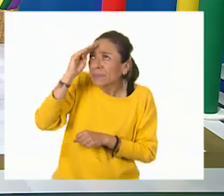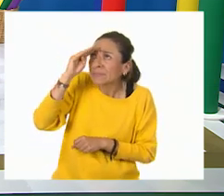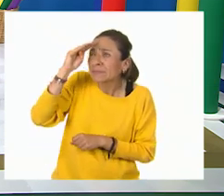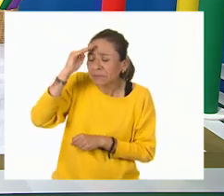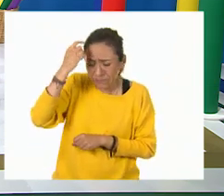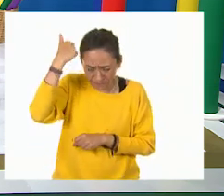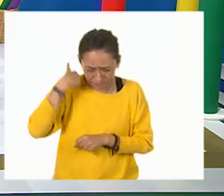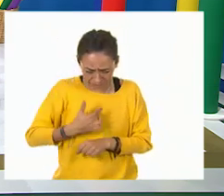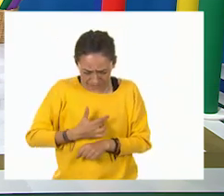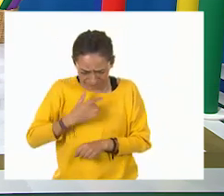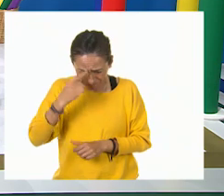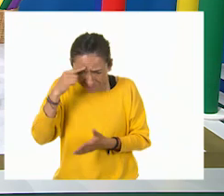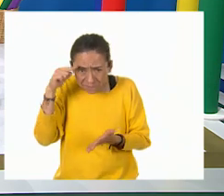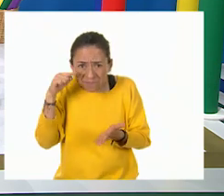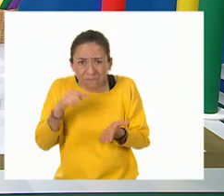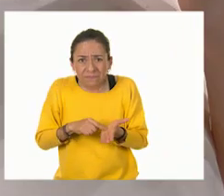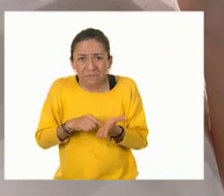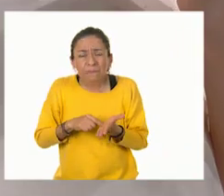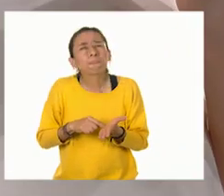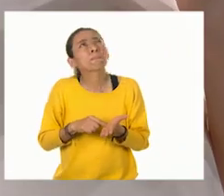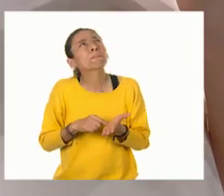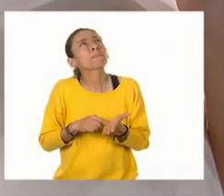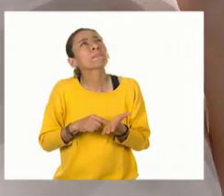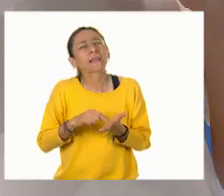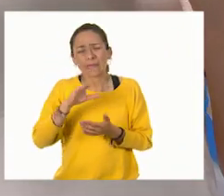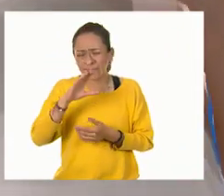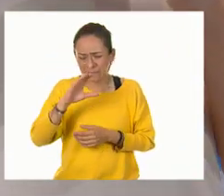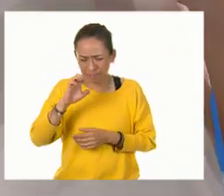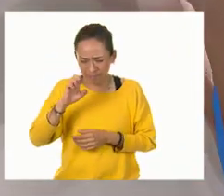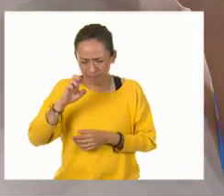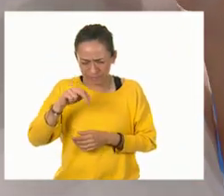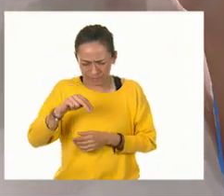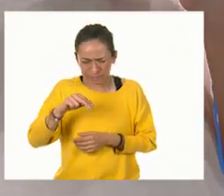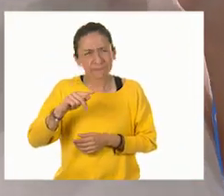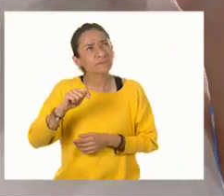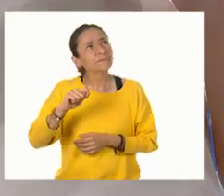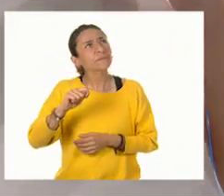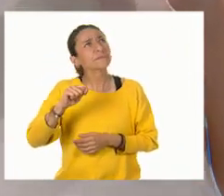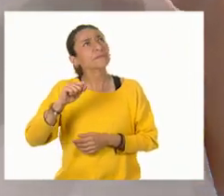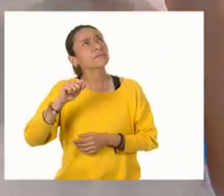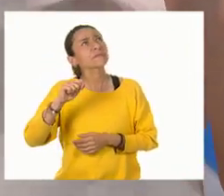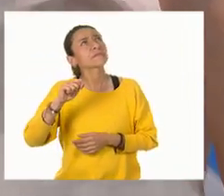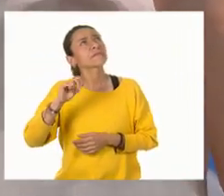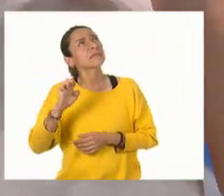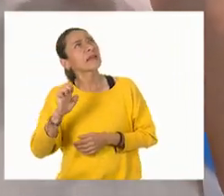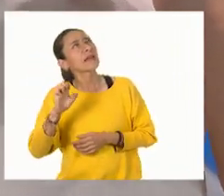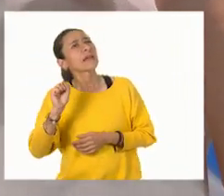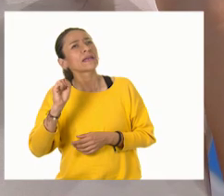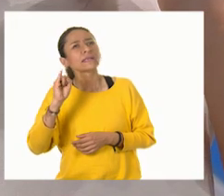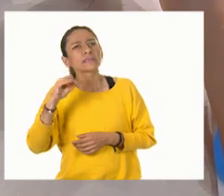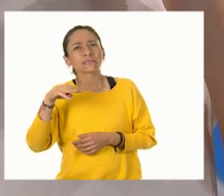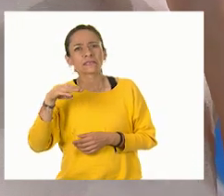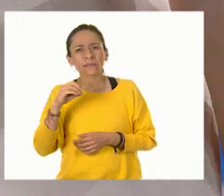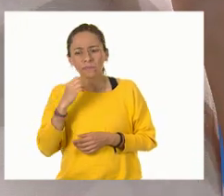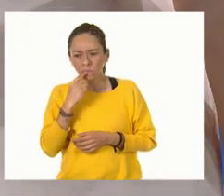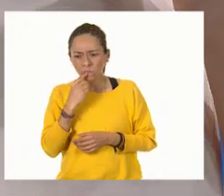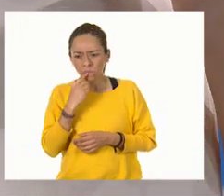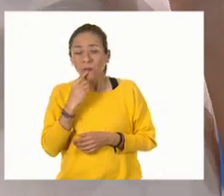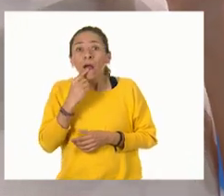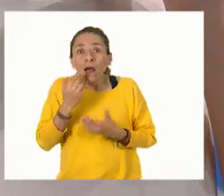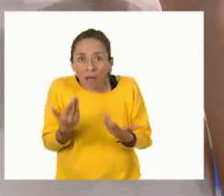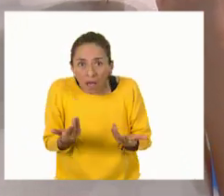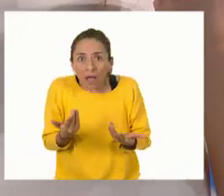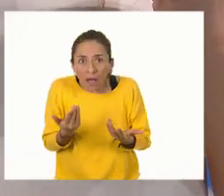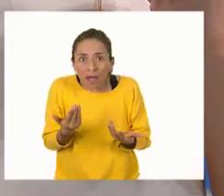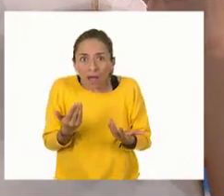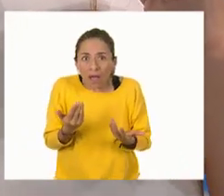Creo que... Centí, centésimo... Sí, el centilit... Sí, es el centilitro. Sí, sí, sí. Porque,